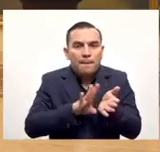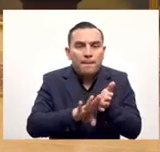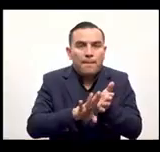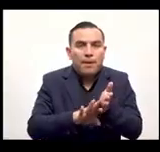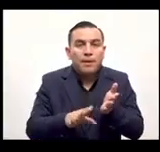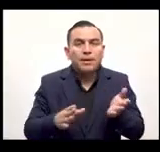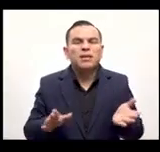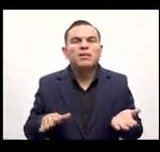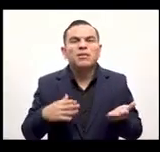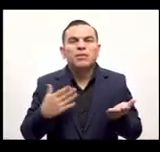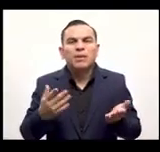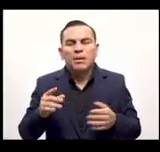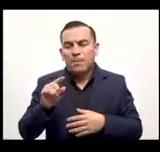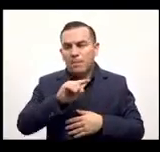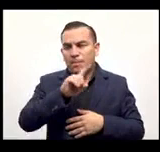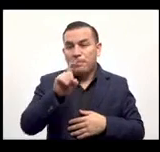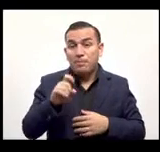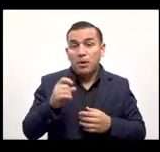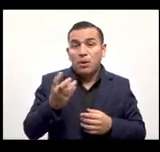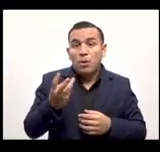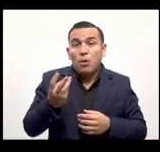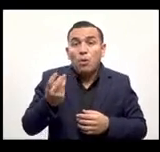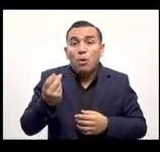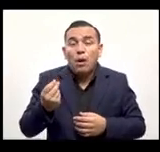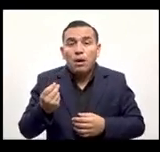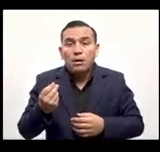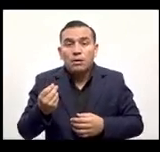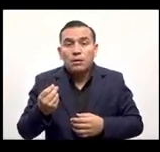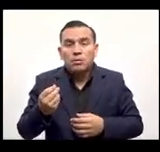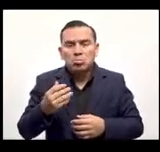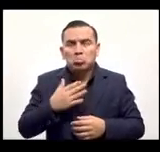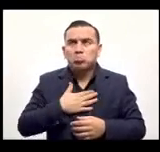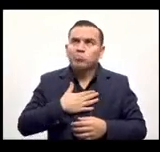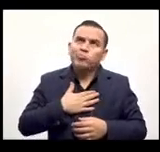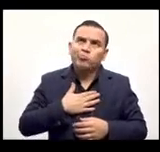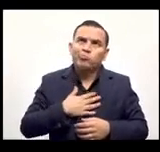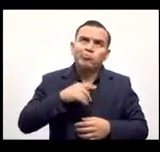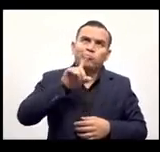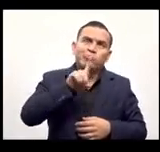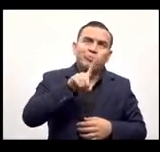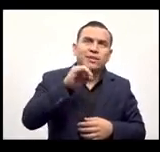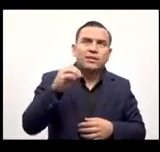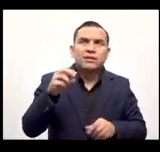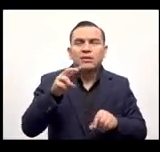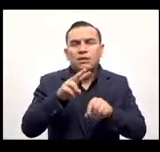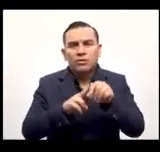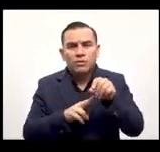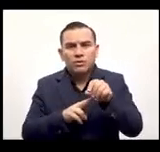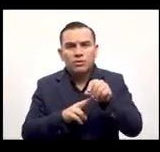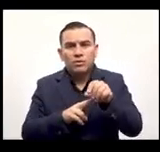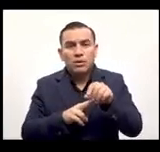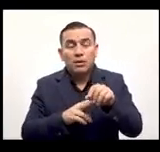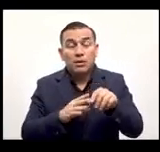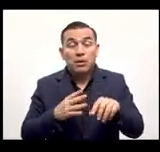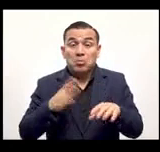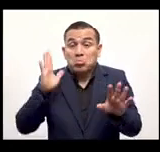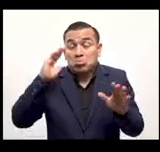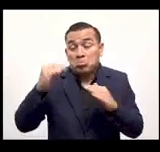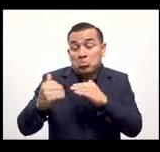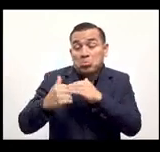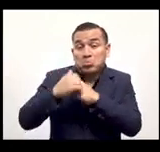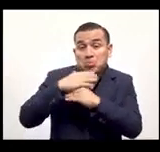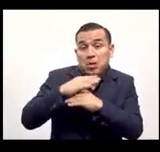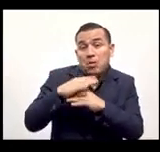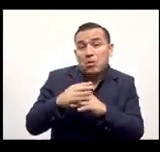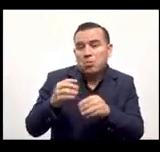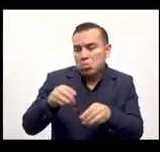recibir un pago y entonces le pregunta cuánto va a recibir y él dice voy a recibir 100 dólares ya sea porque alguien se